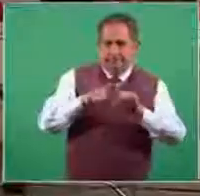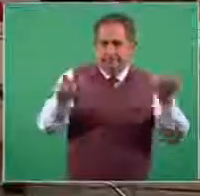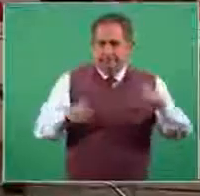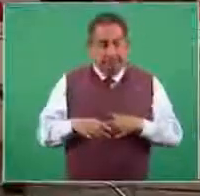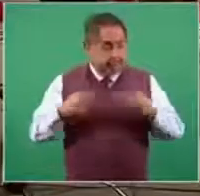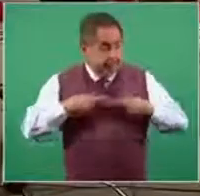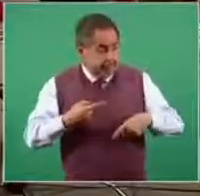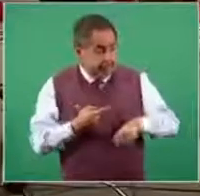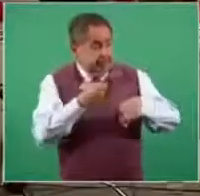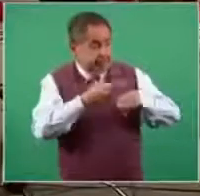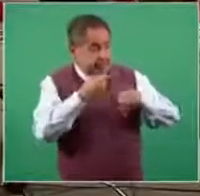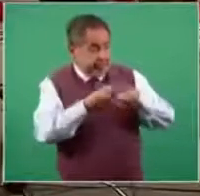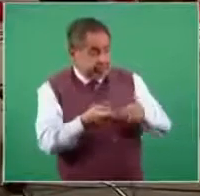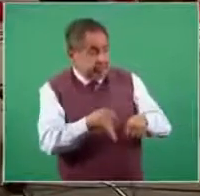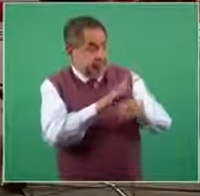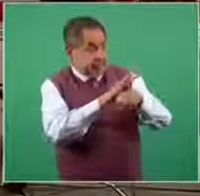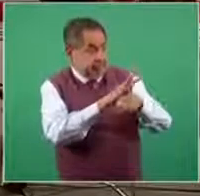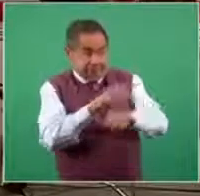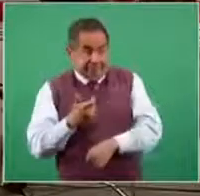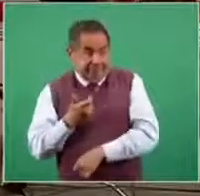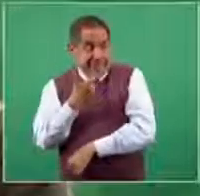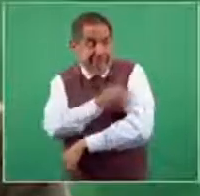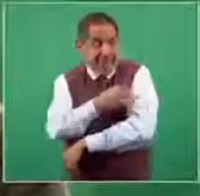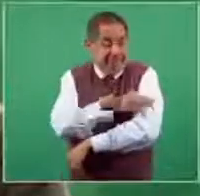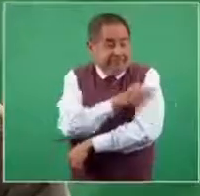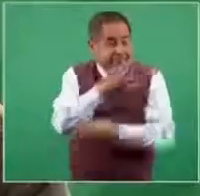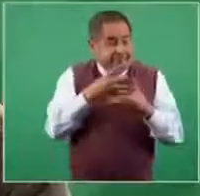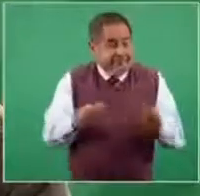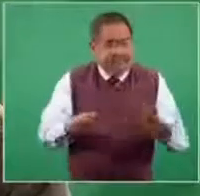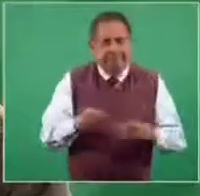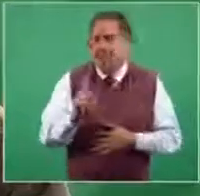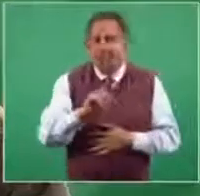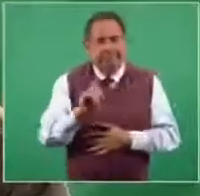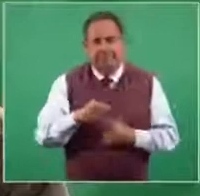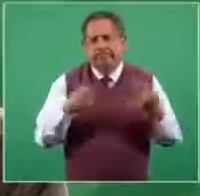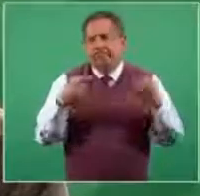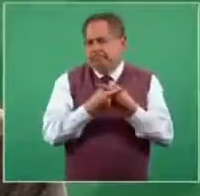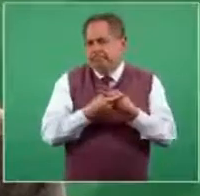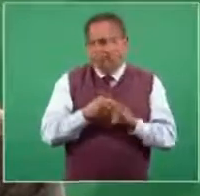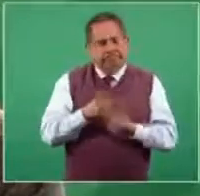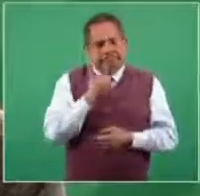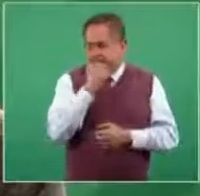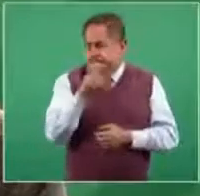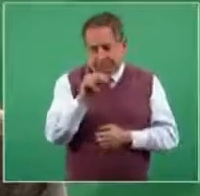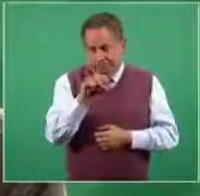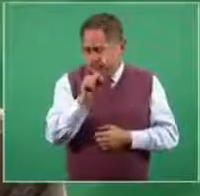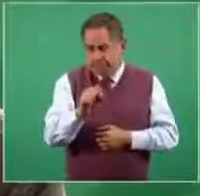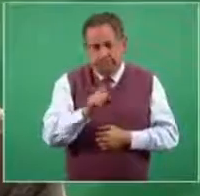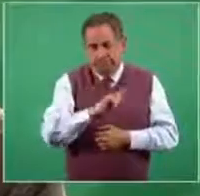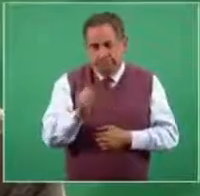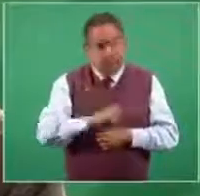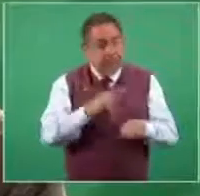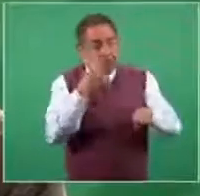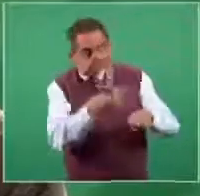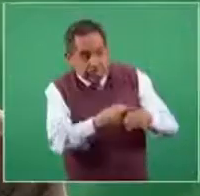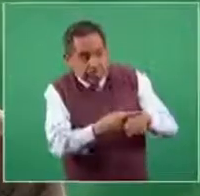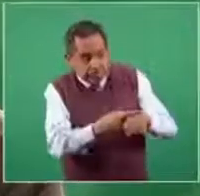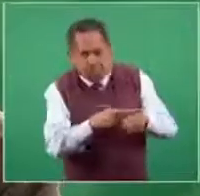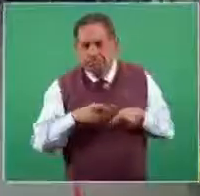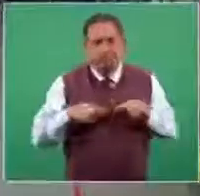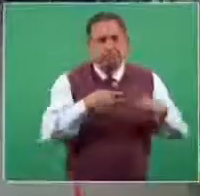personas ya enfermas. Es una contraindicación relativa ponerla en personas ya enfermas.